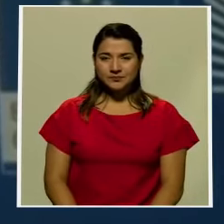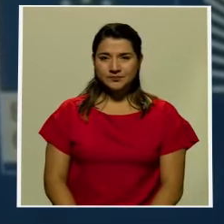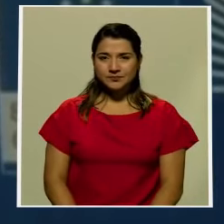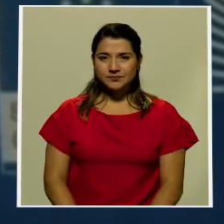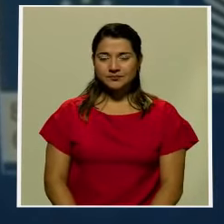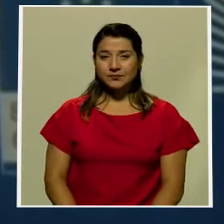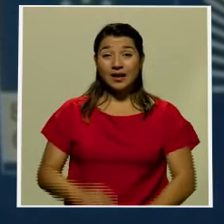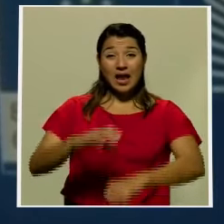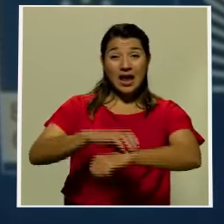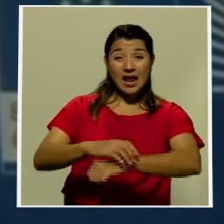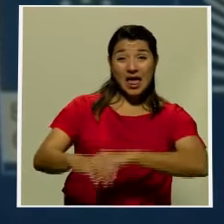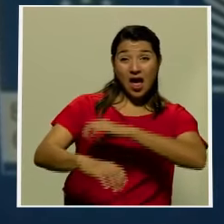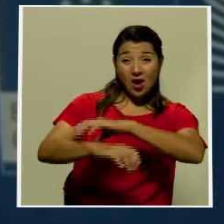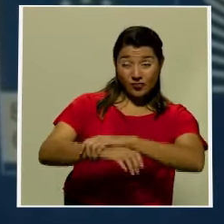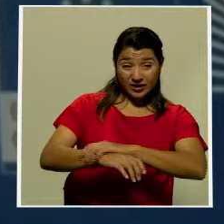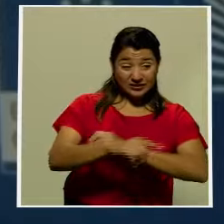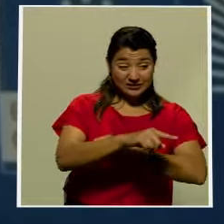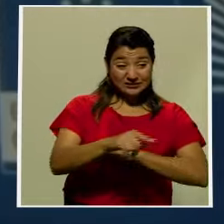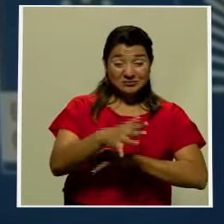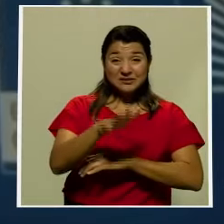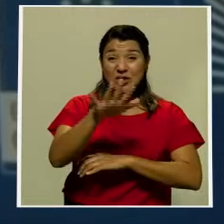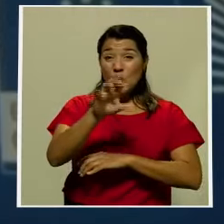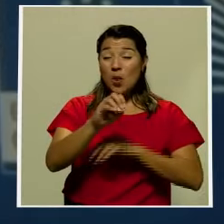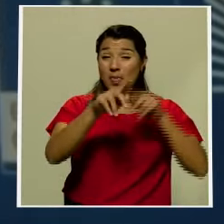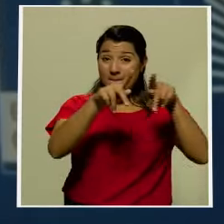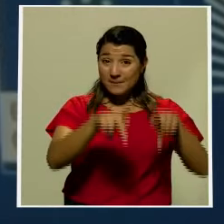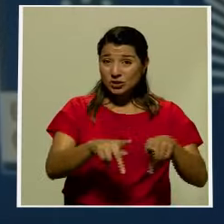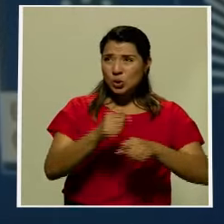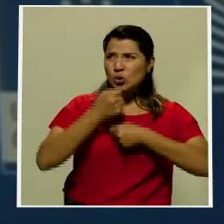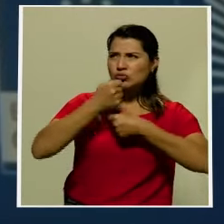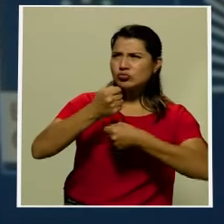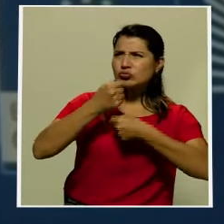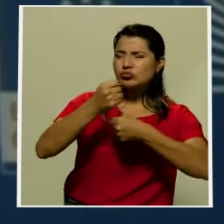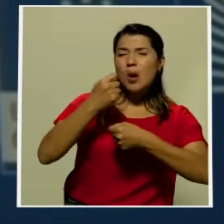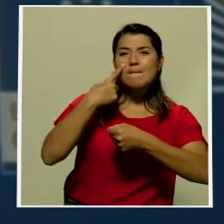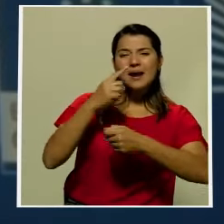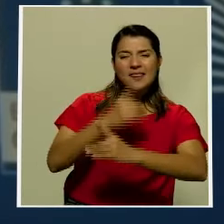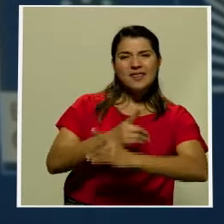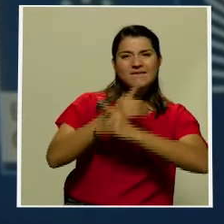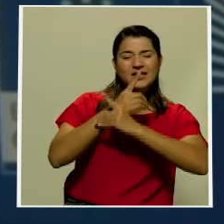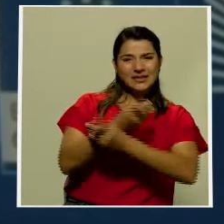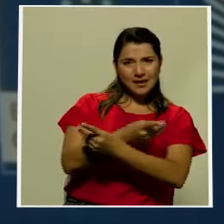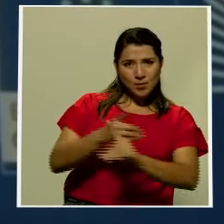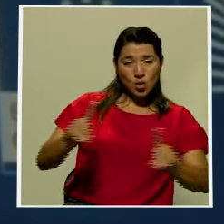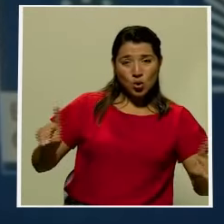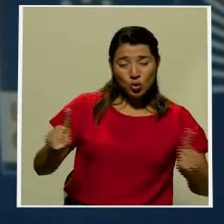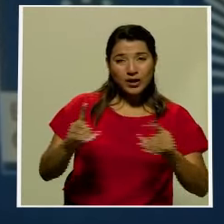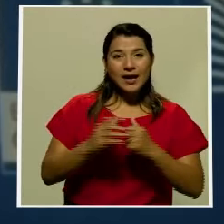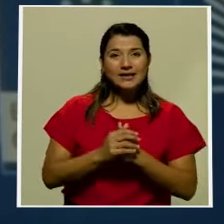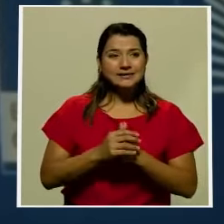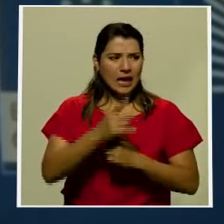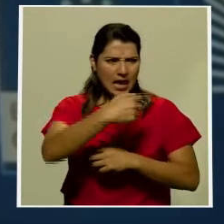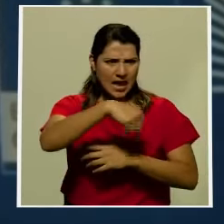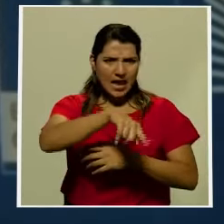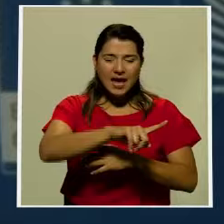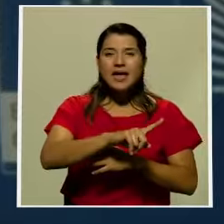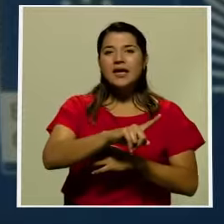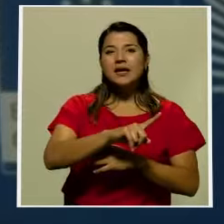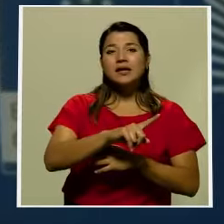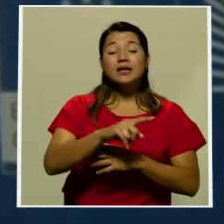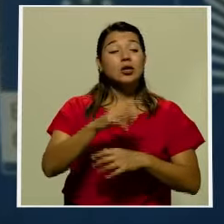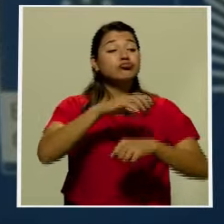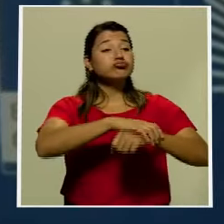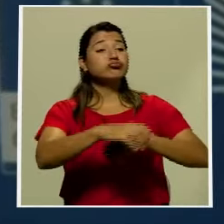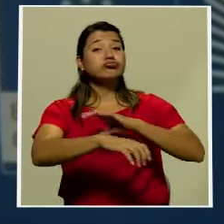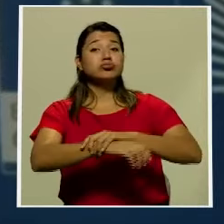El arresto coordinado de más de 50 activistas pro-democracia por acusaciones de subversión basadas en la Ley de Seguridad Nacional